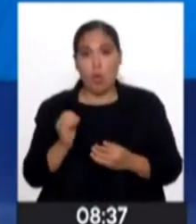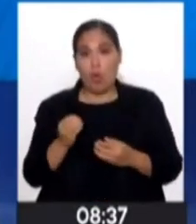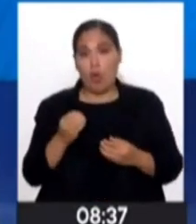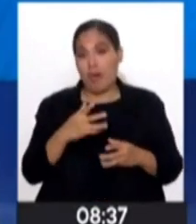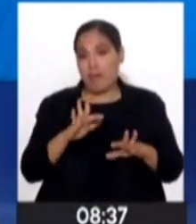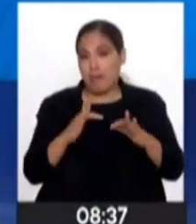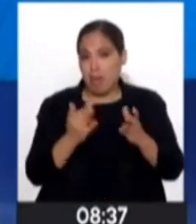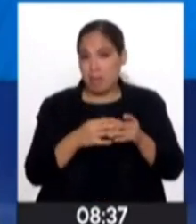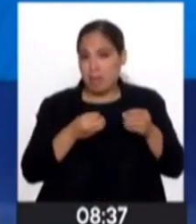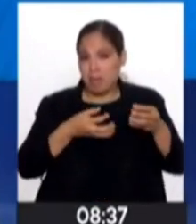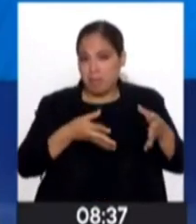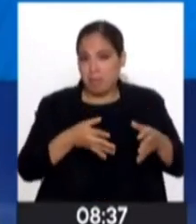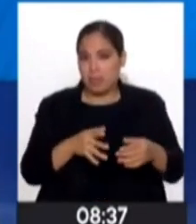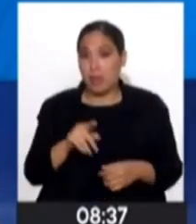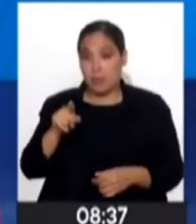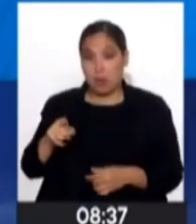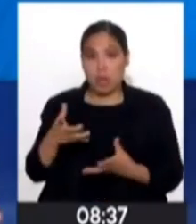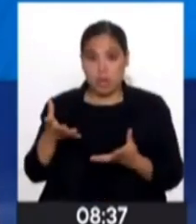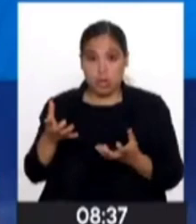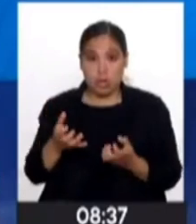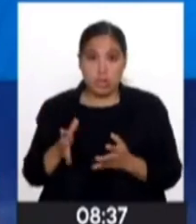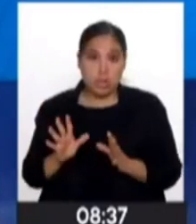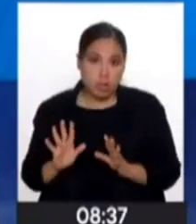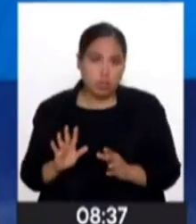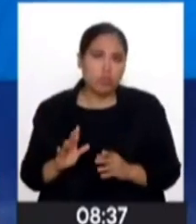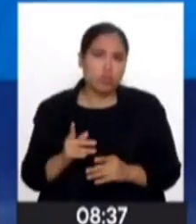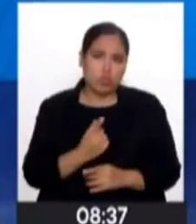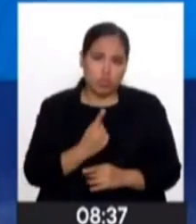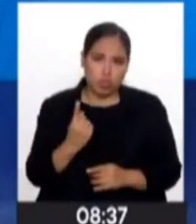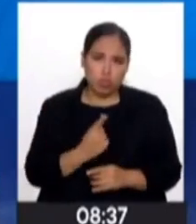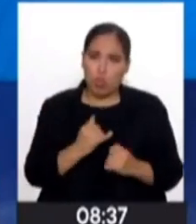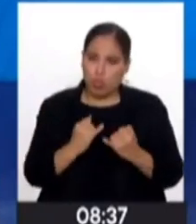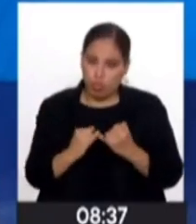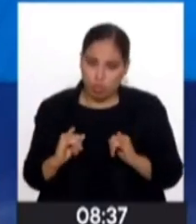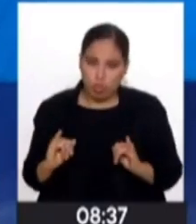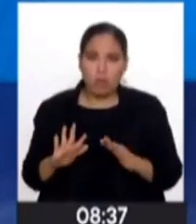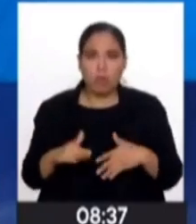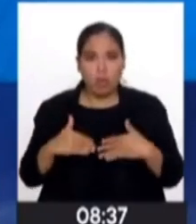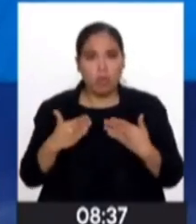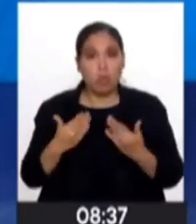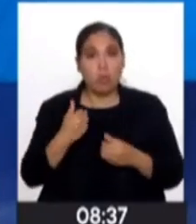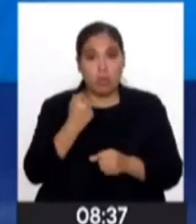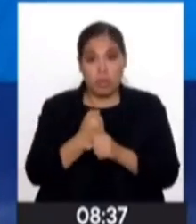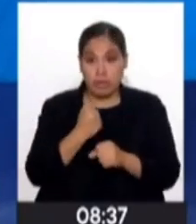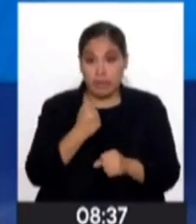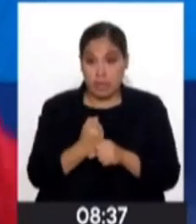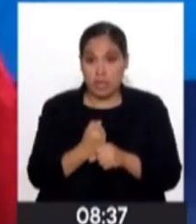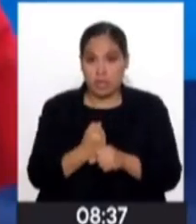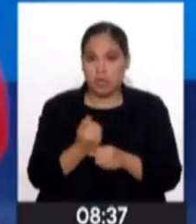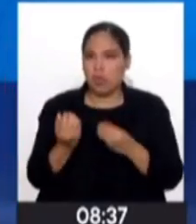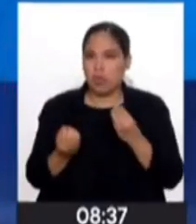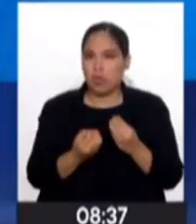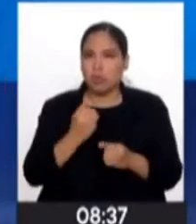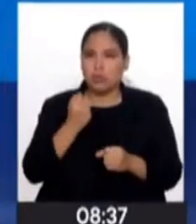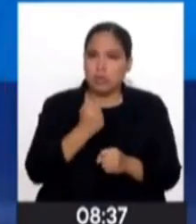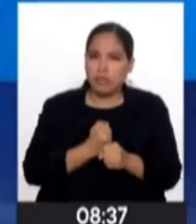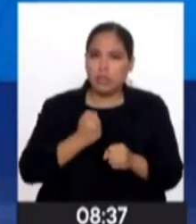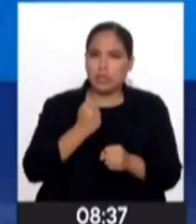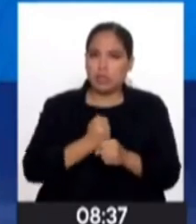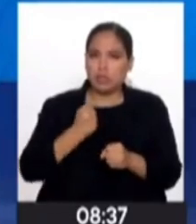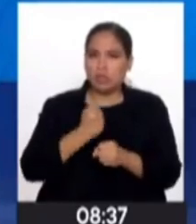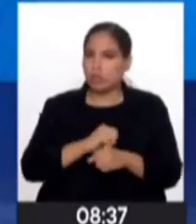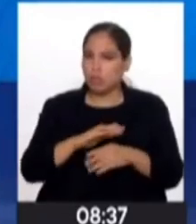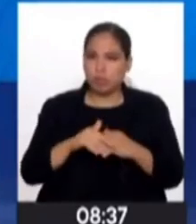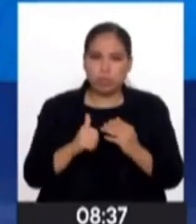no quiere recibirlos. Pero ellos quieren, se valen por sí mismos, autovalentes y pueden trabajar. ¿Qué hacen? Todo el día trabajan